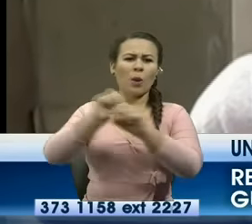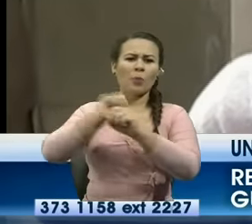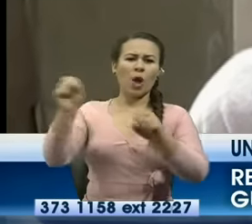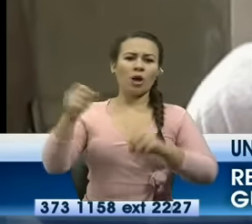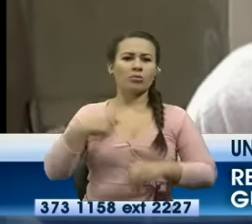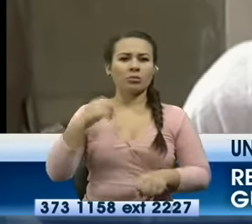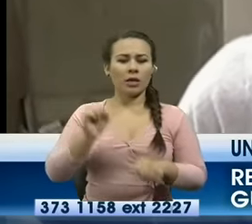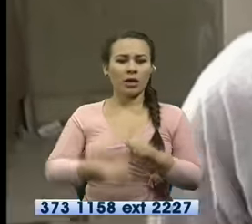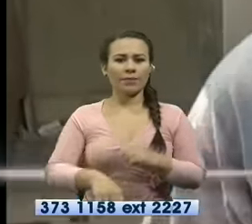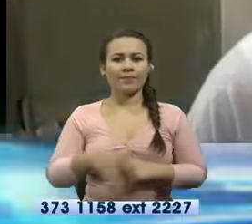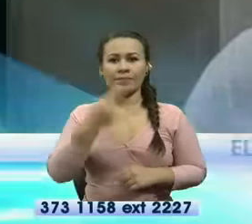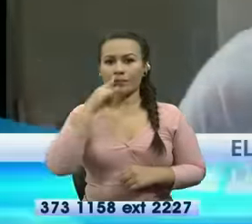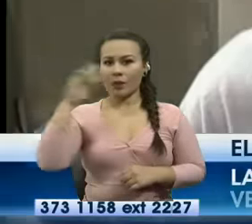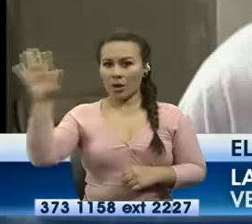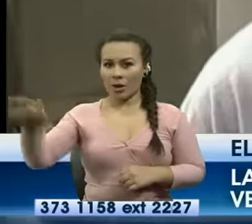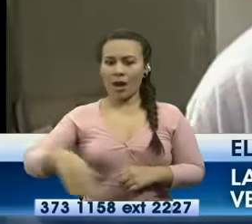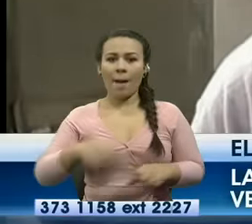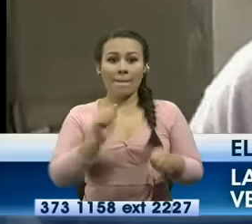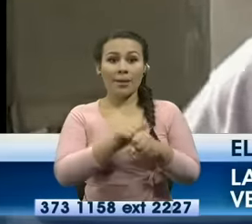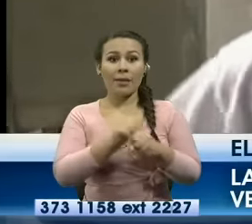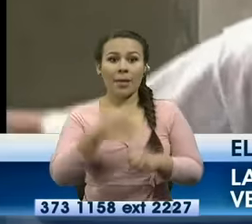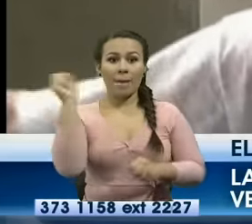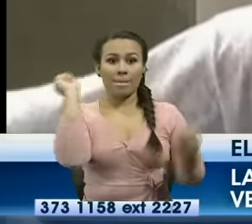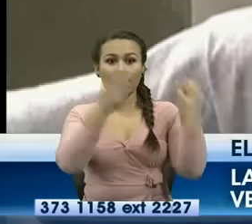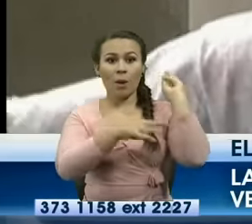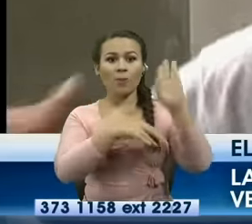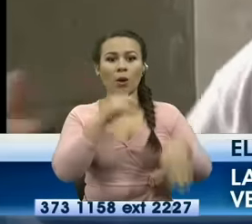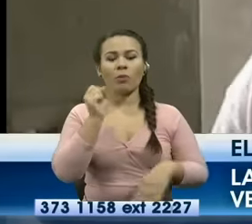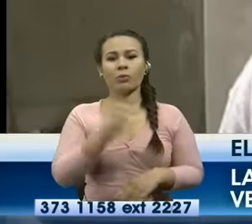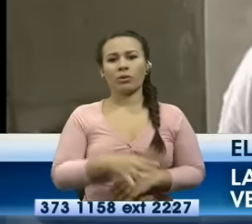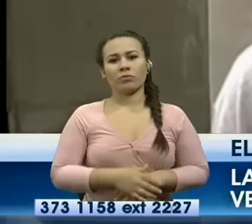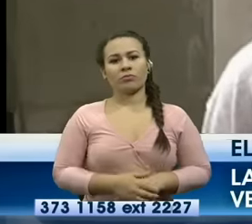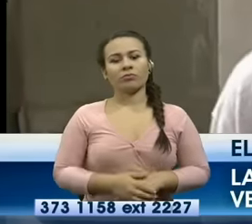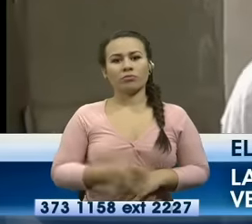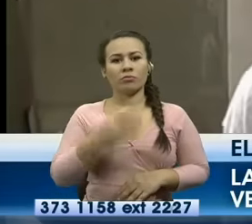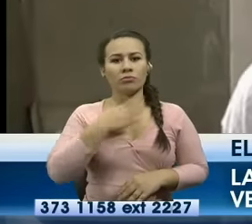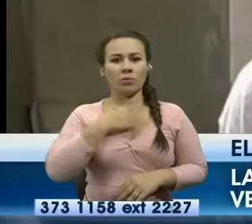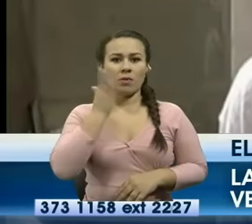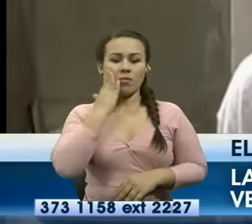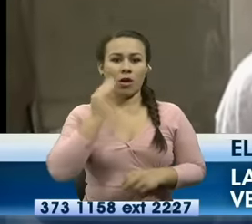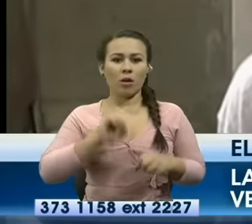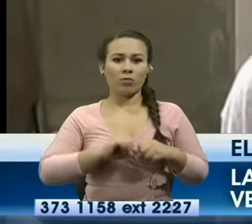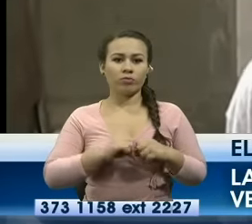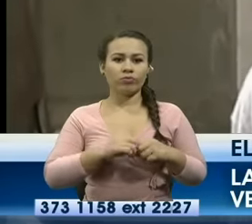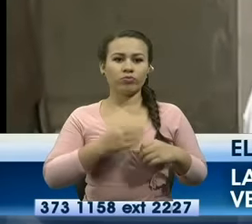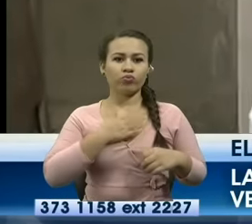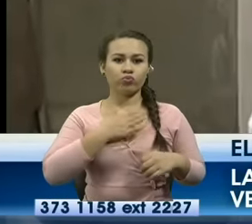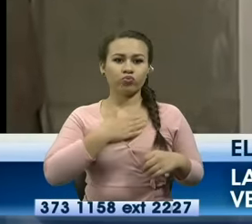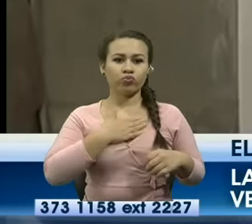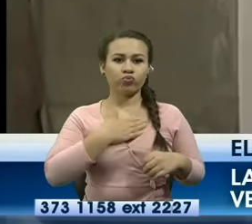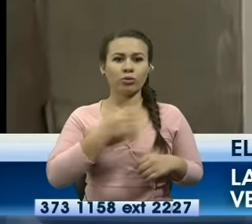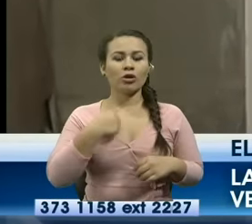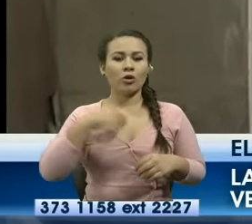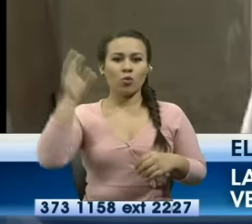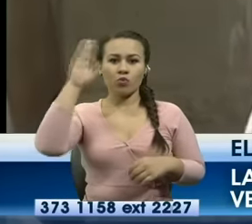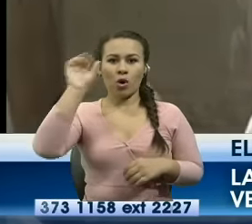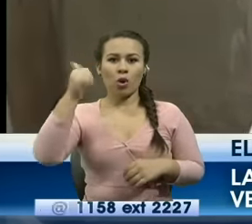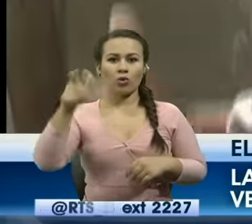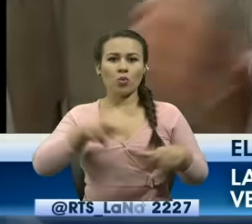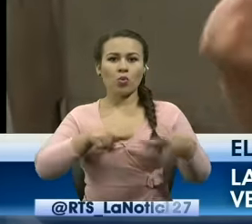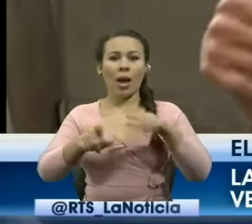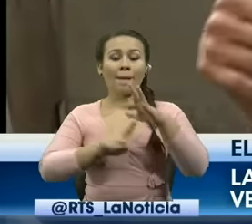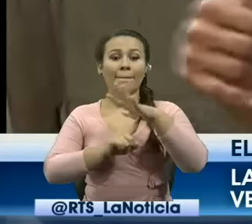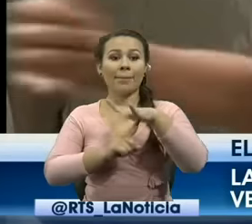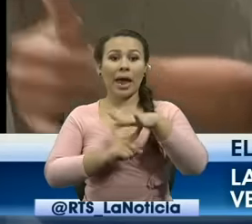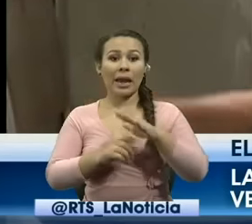me hablaban con los niños para que me tiraran piedras mi madre tuvo que por sufrir el corazón tuve que salir aquí huyendo tuve que dormir en el parque de